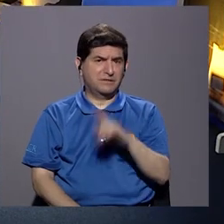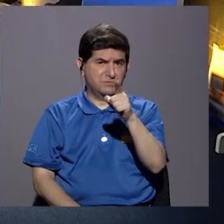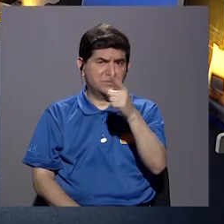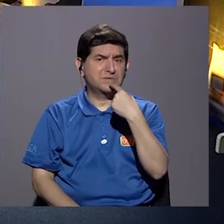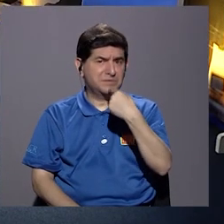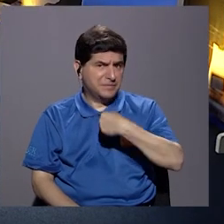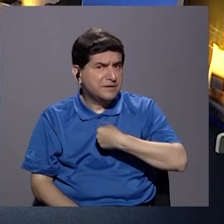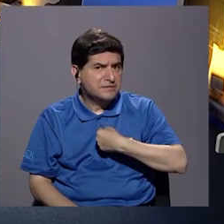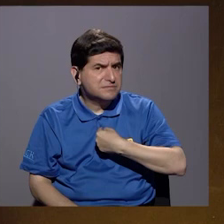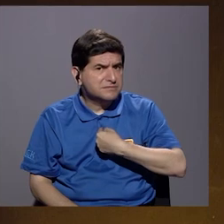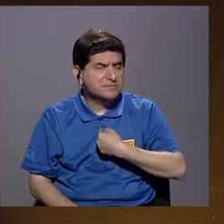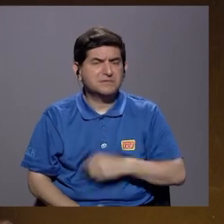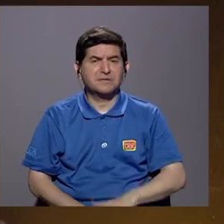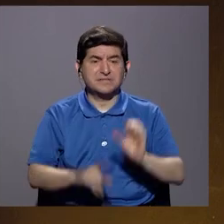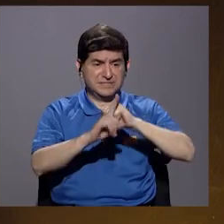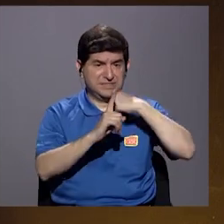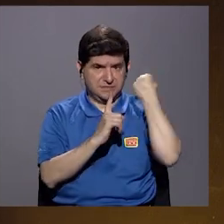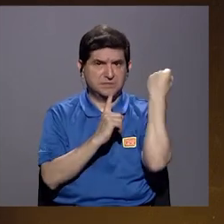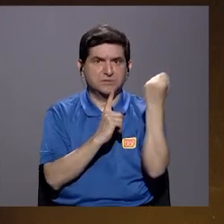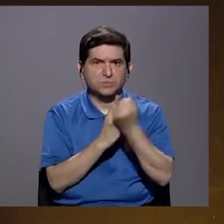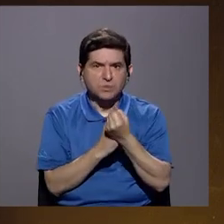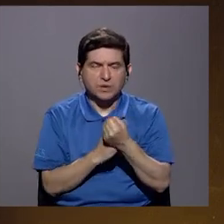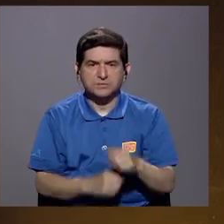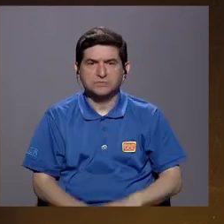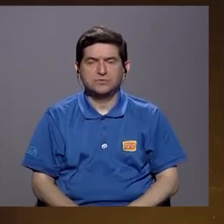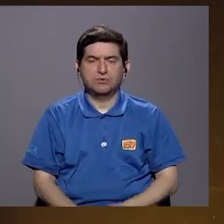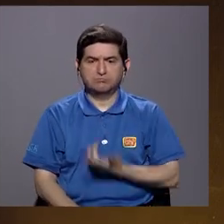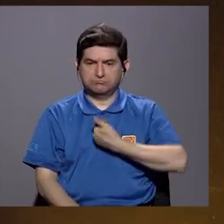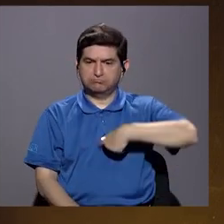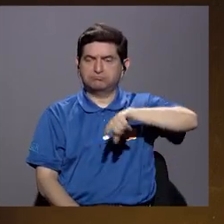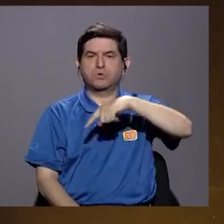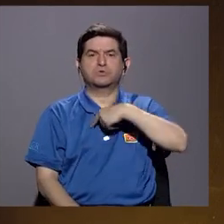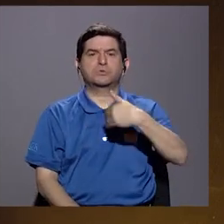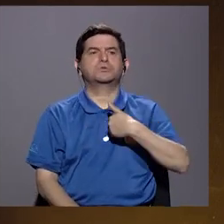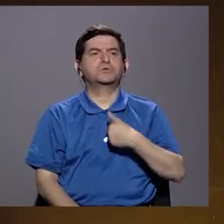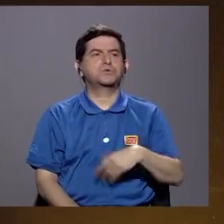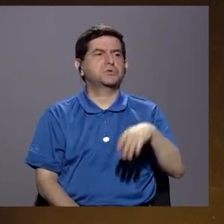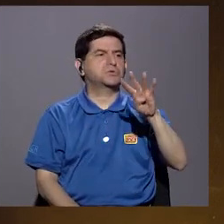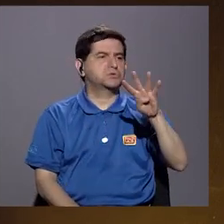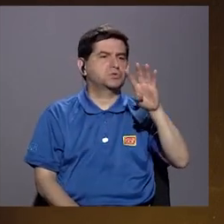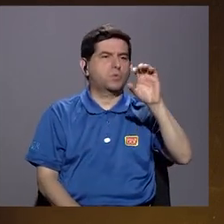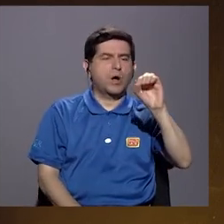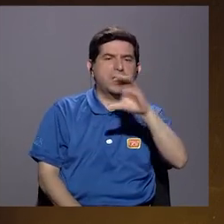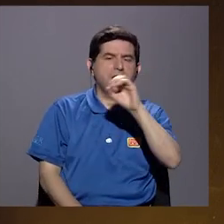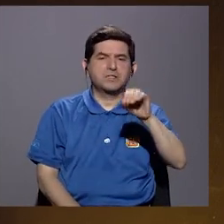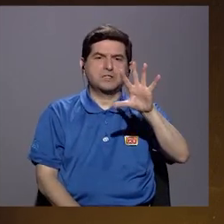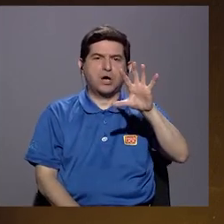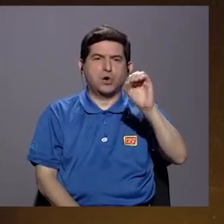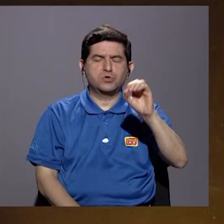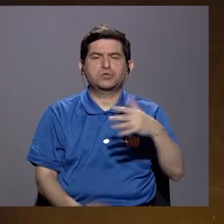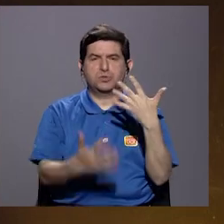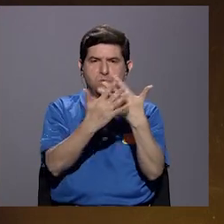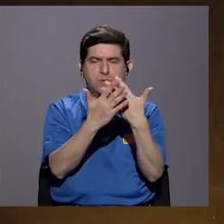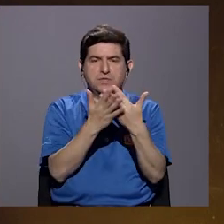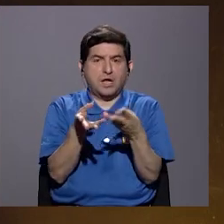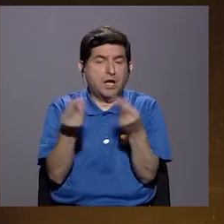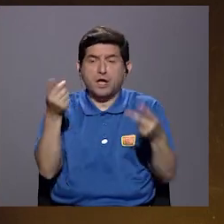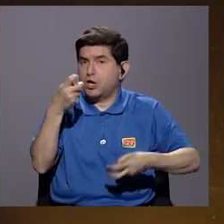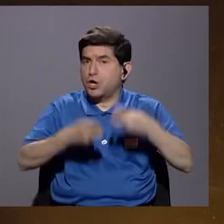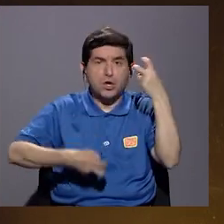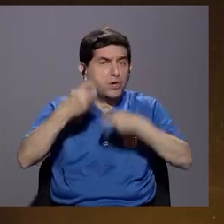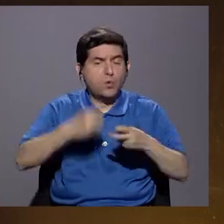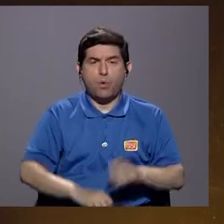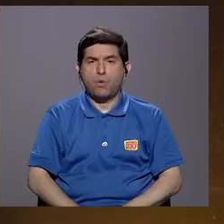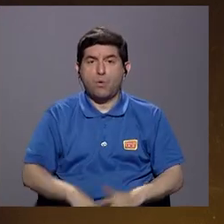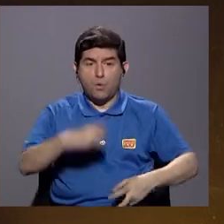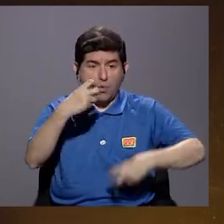usted me señala, Marco, la situación es de que podamos tener 40 o 50 cárceles y no vamos a resolver el problema porque